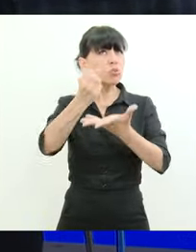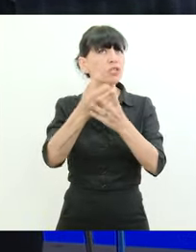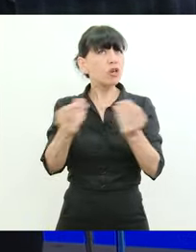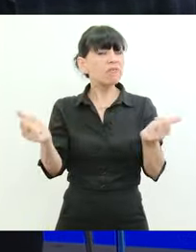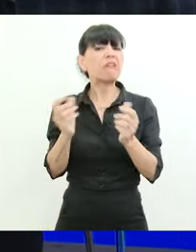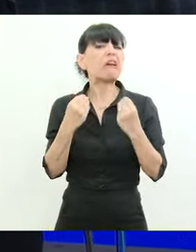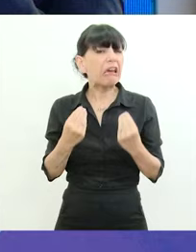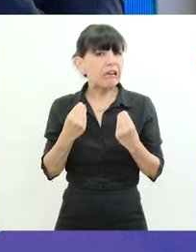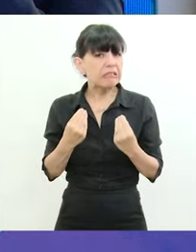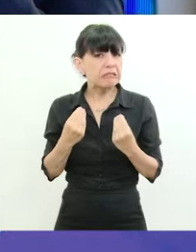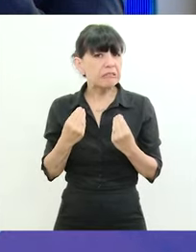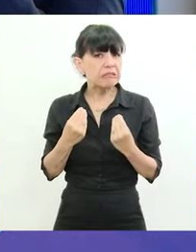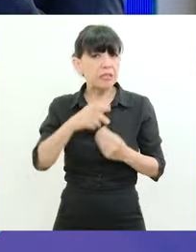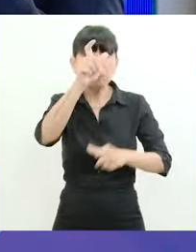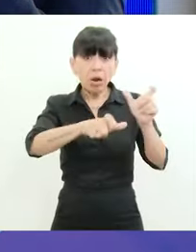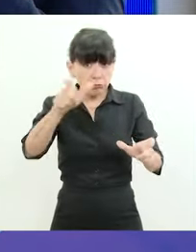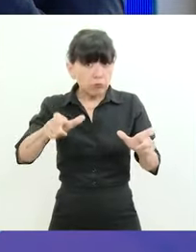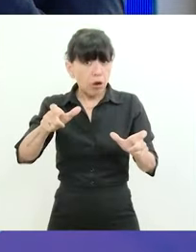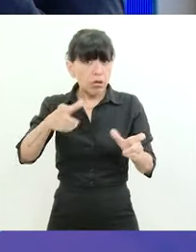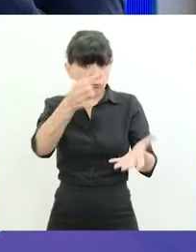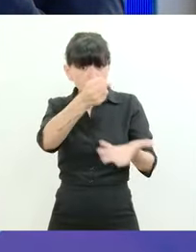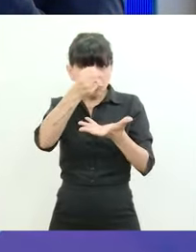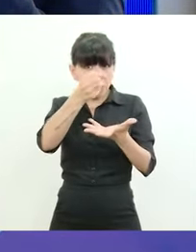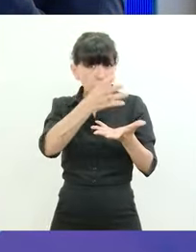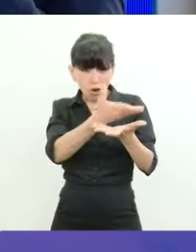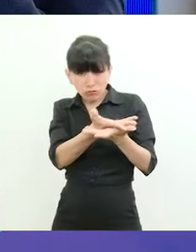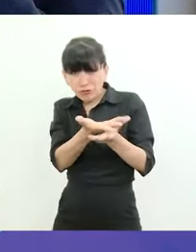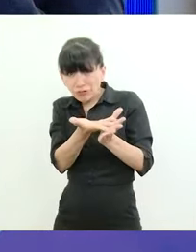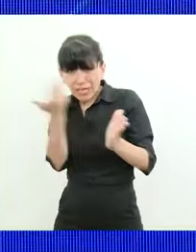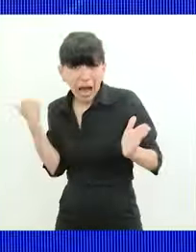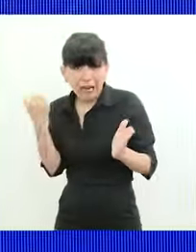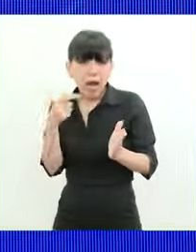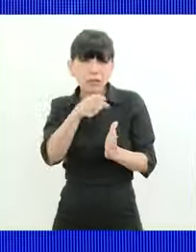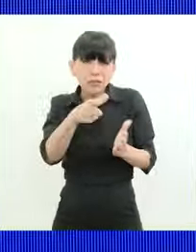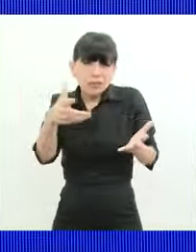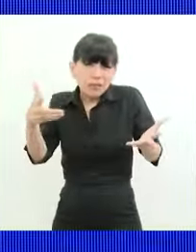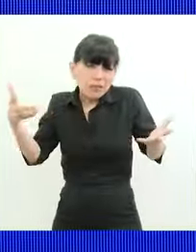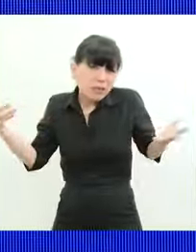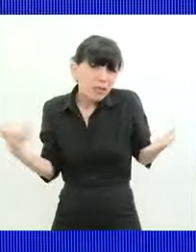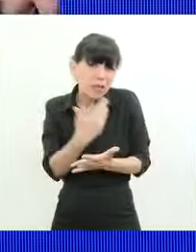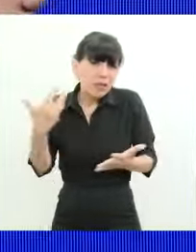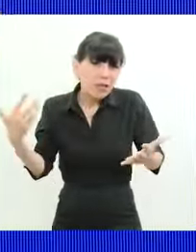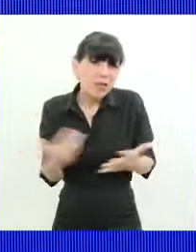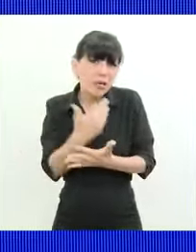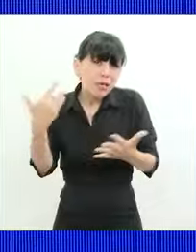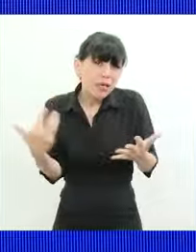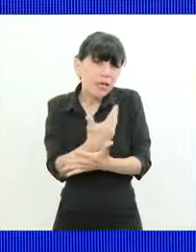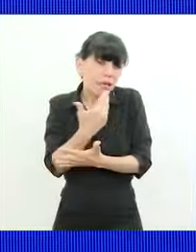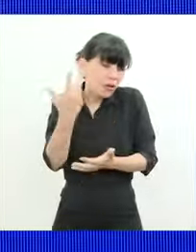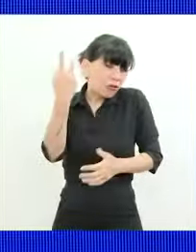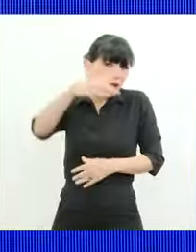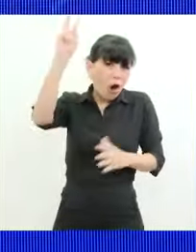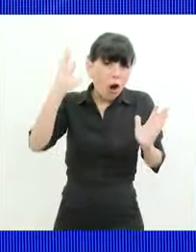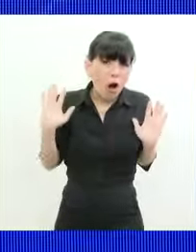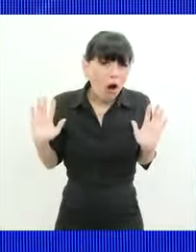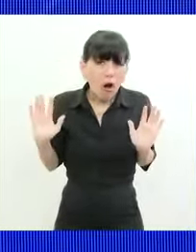que estamos hablando de personas de carne y hueso que van a sufrir recortes brutales no es lo mismo para un laburante o para